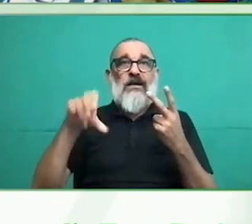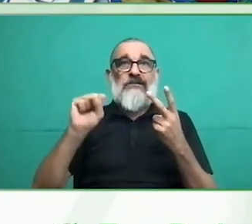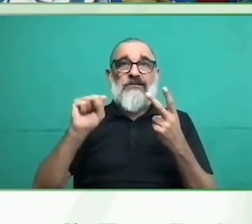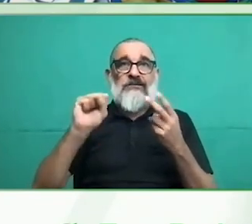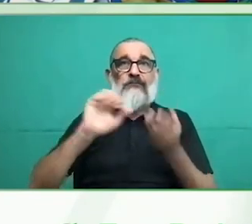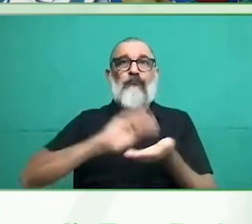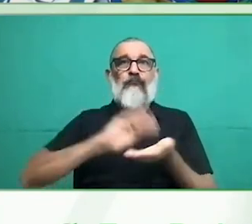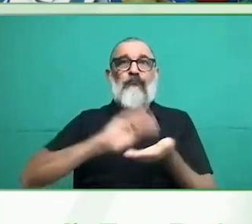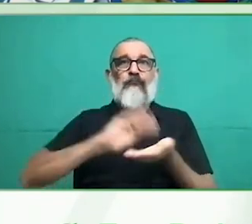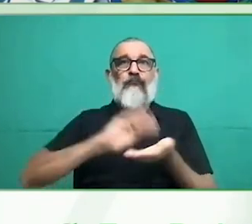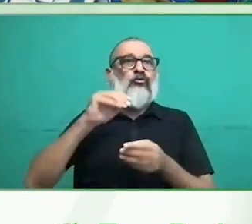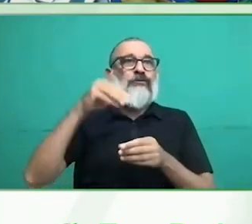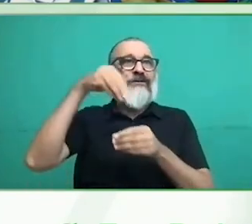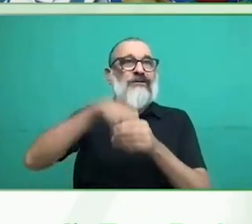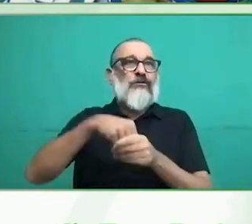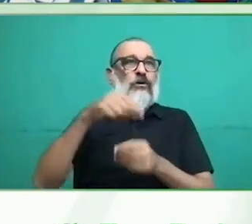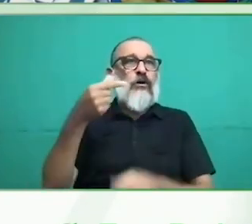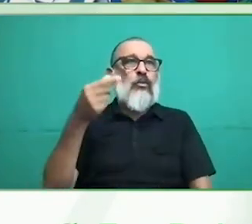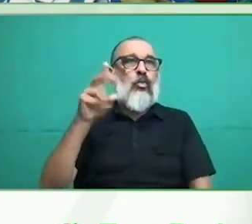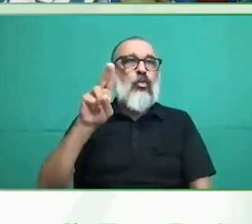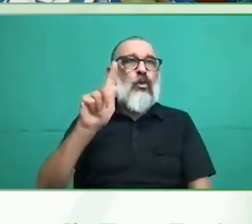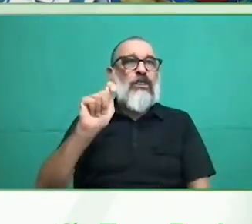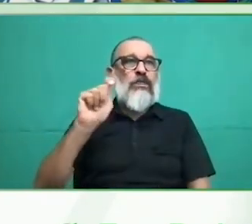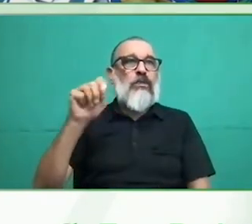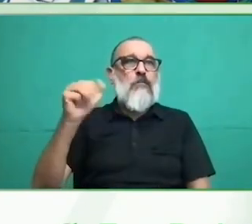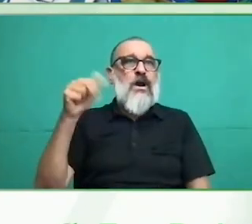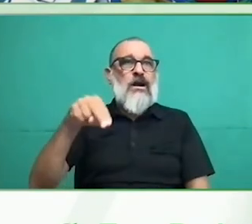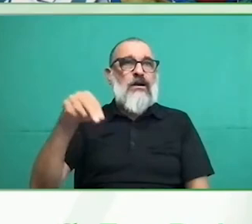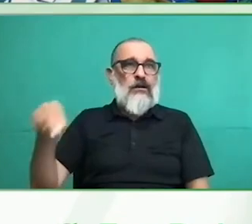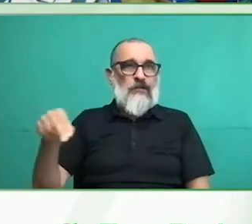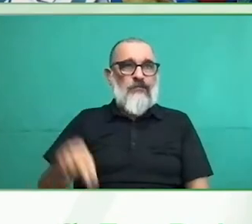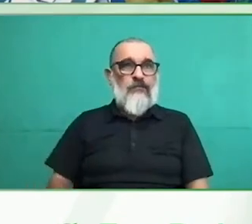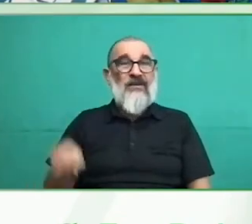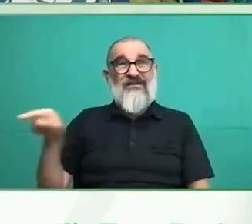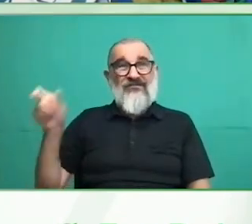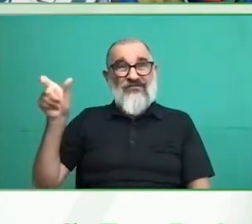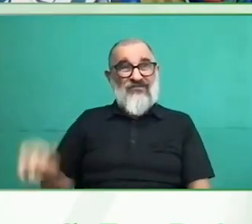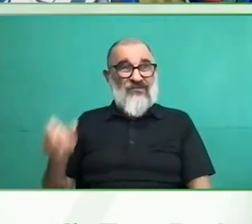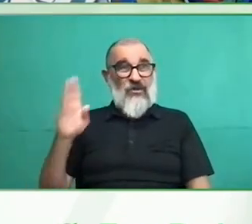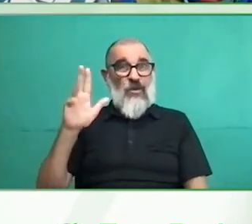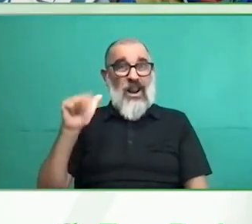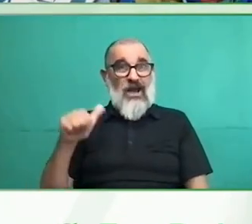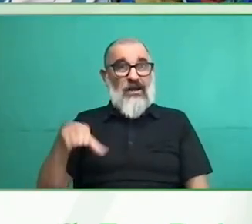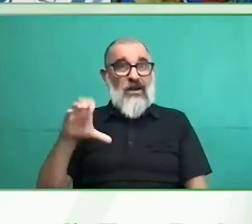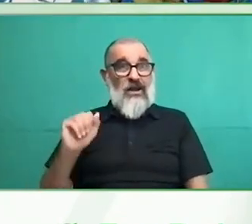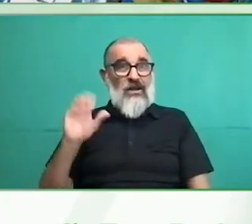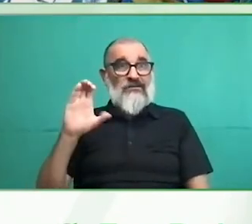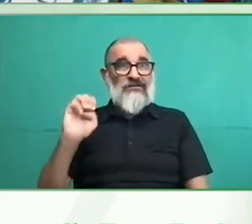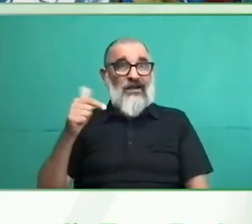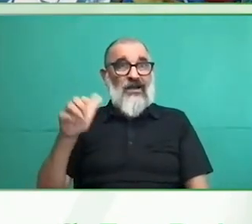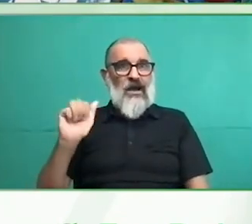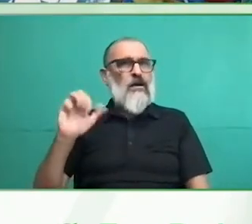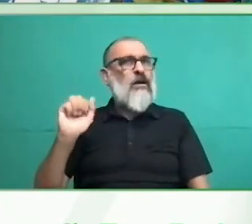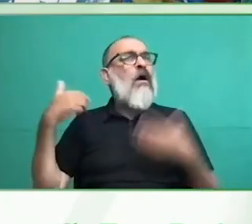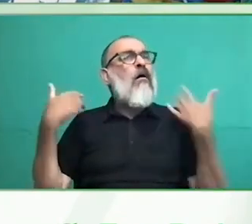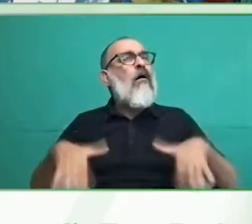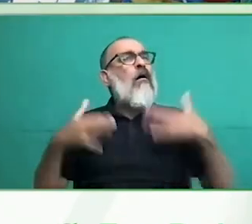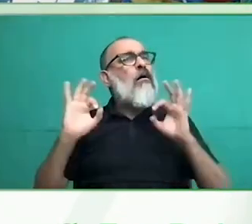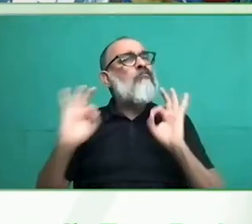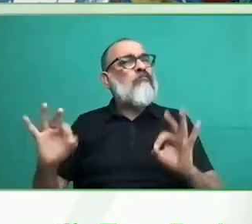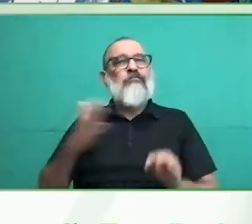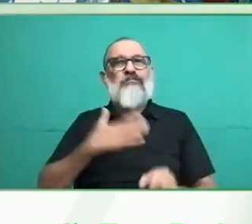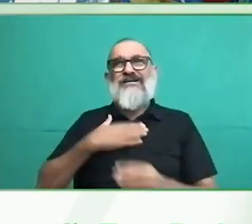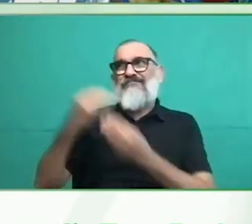la Universidad de Barcelona. Así que estoy muy honrada de estar sentada al lado de ella. Ella es licenciada en